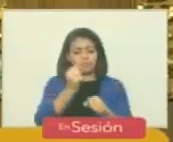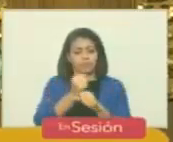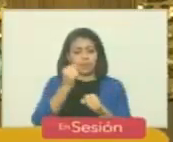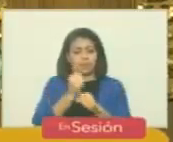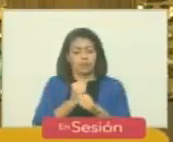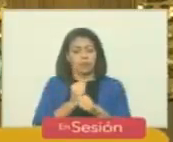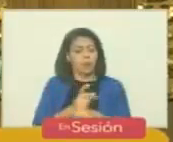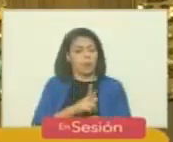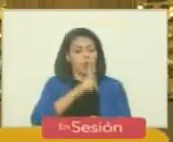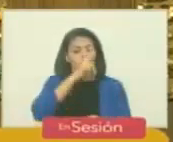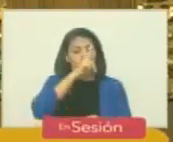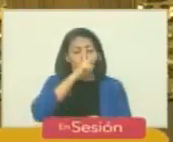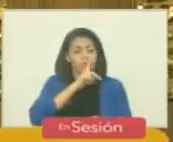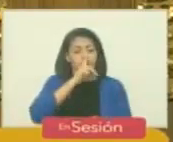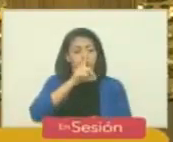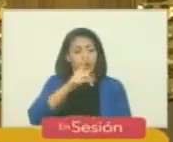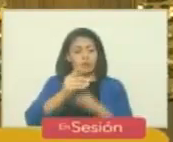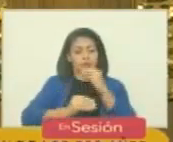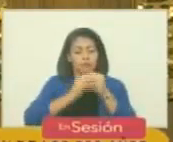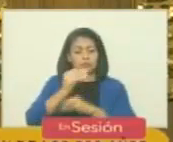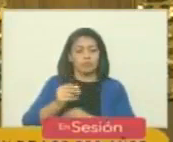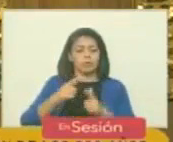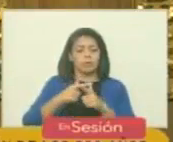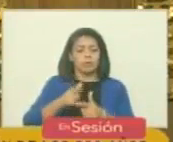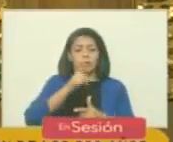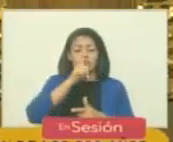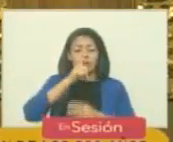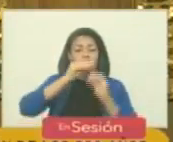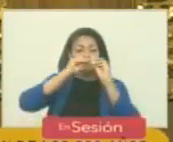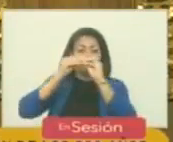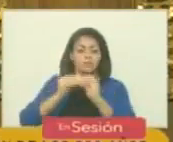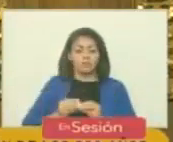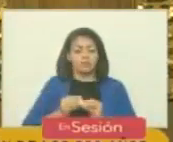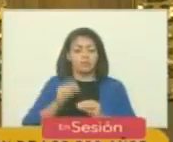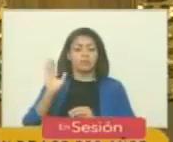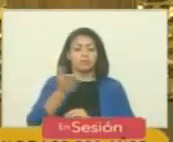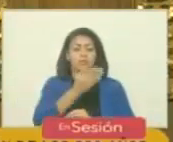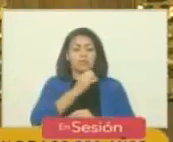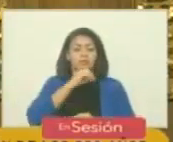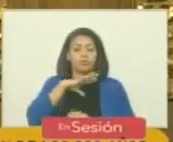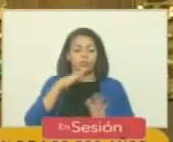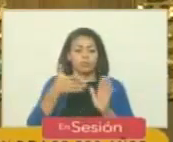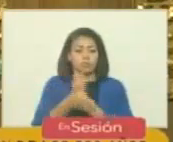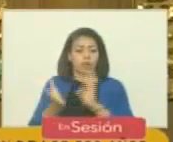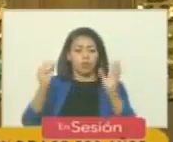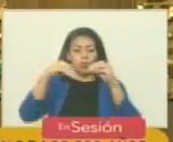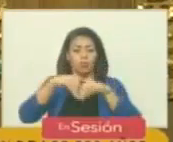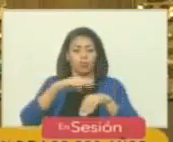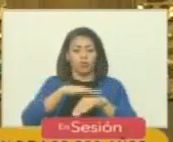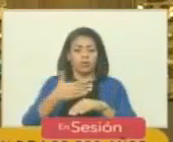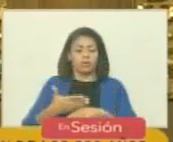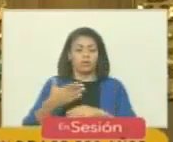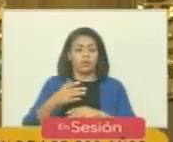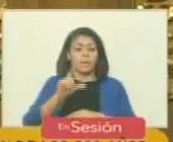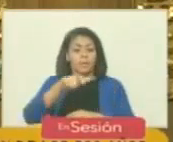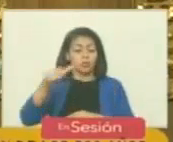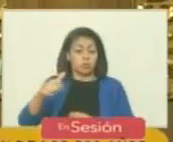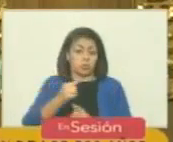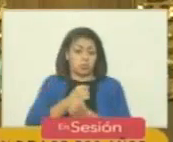servil que escurre por los albañales su maledicencia y mutilan la historia a la conveniencia de sus amos